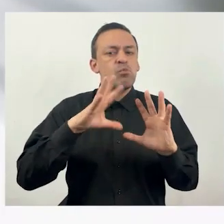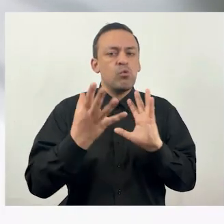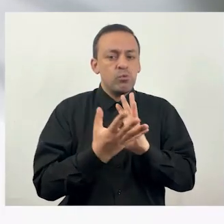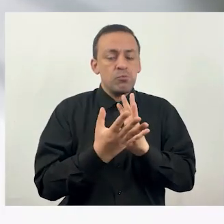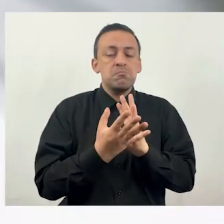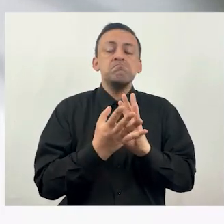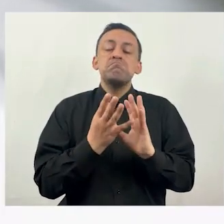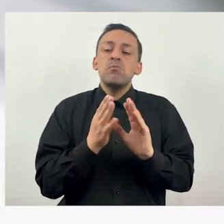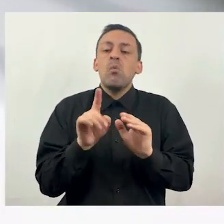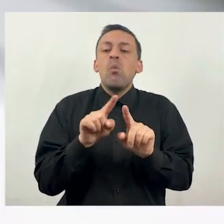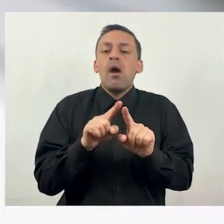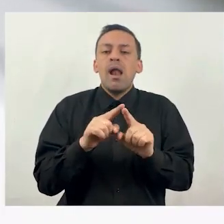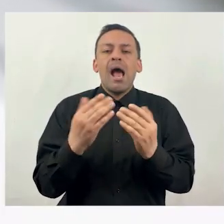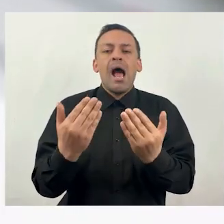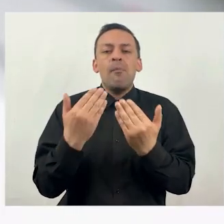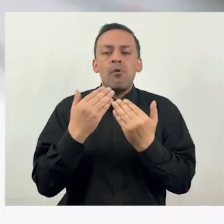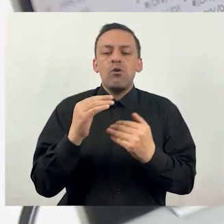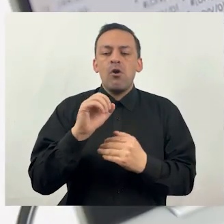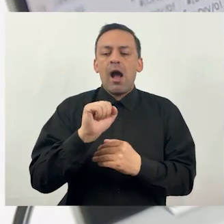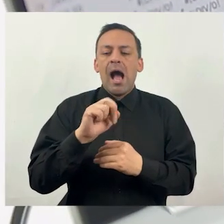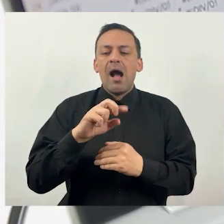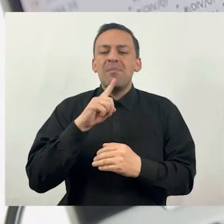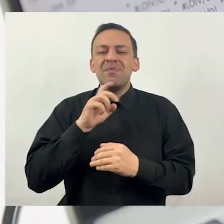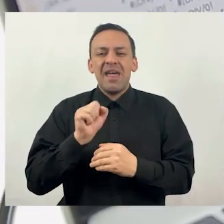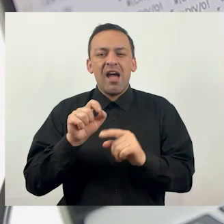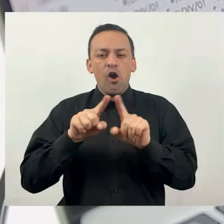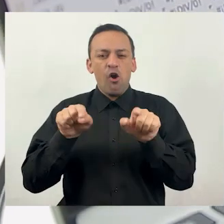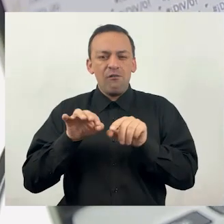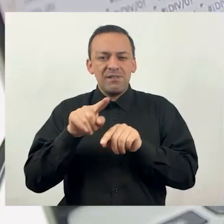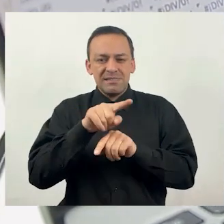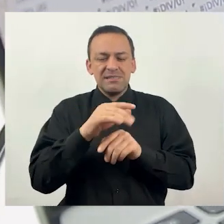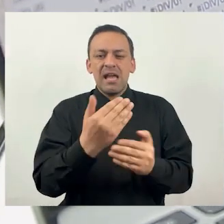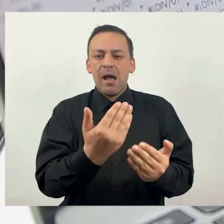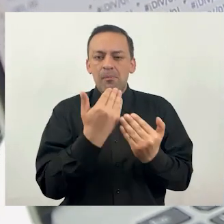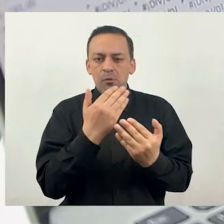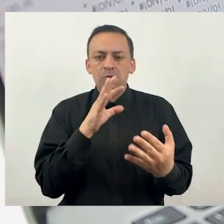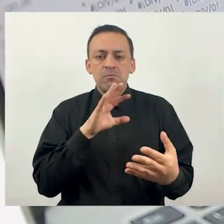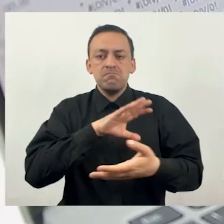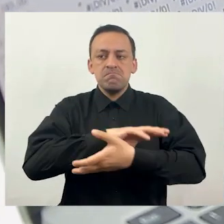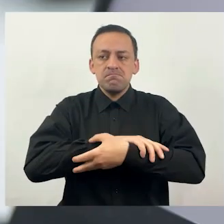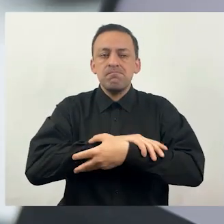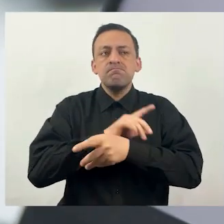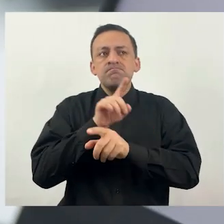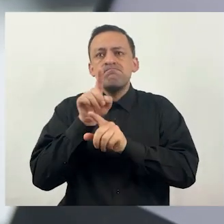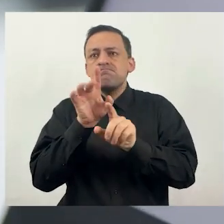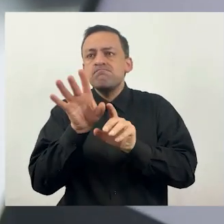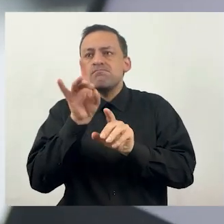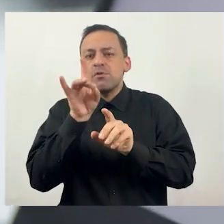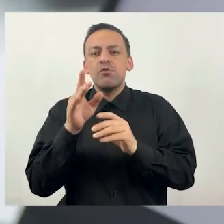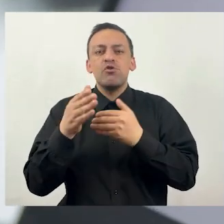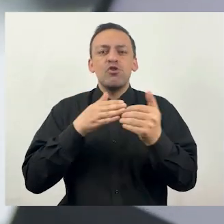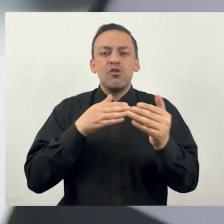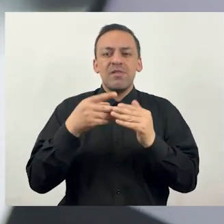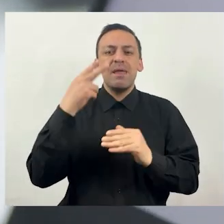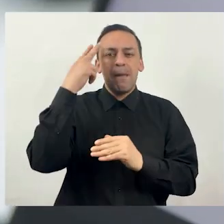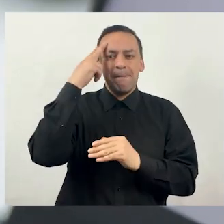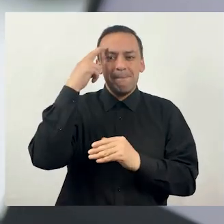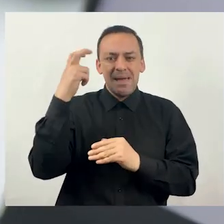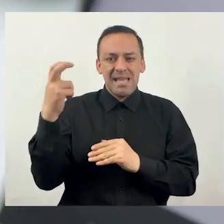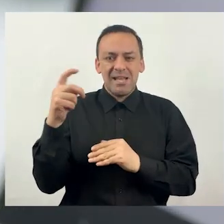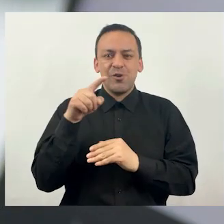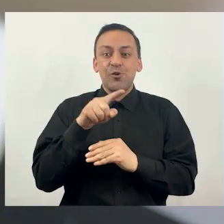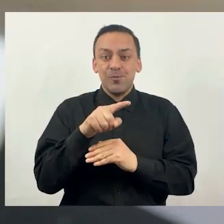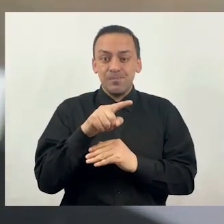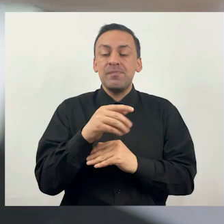nivel internacional y fue ahí que gracias al apoyo también del hub apta y una colaboración con ellos que se encontraron interesados en México